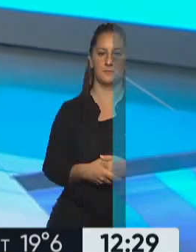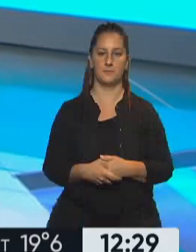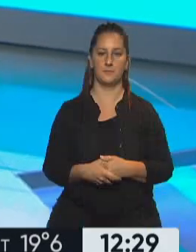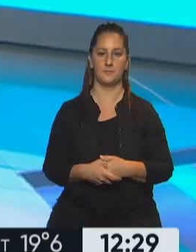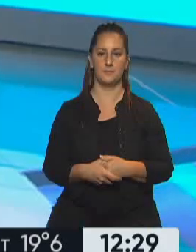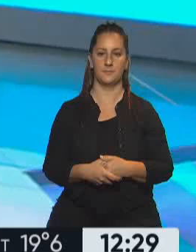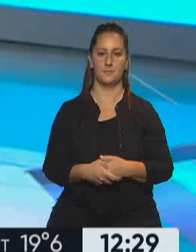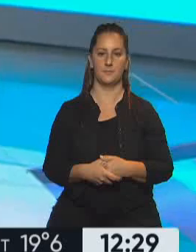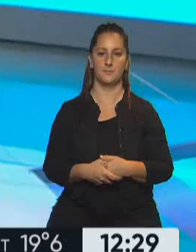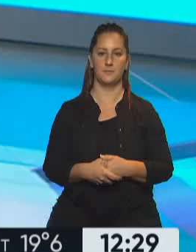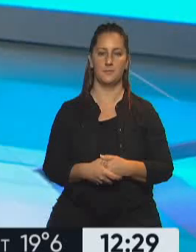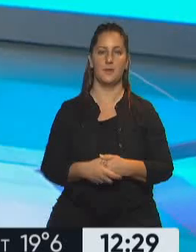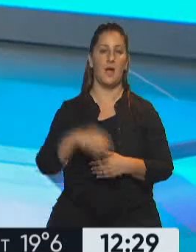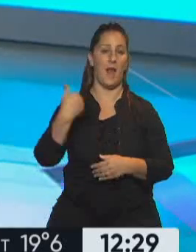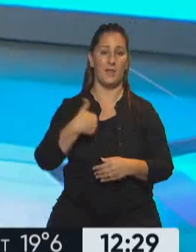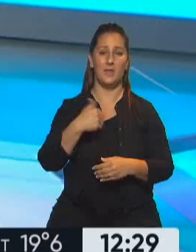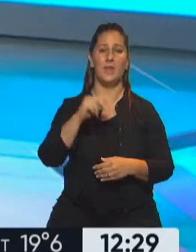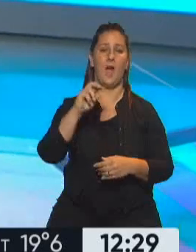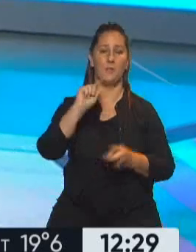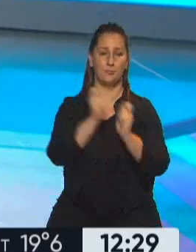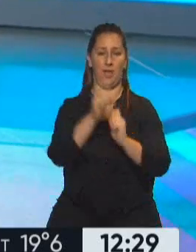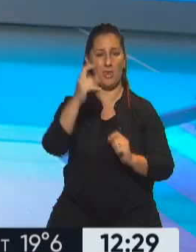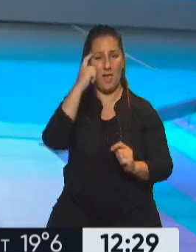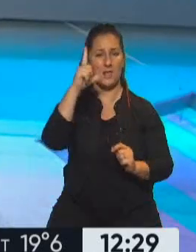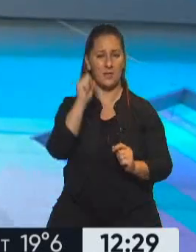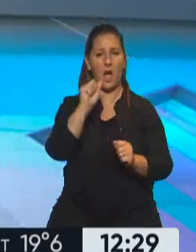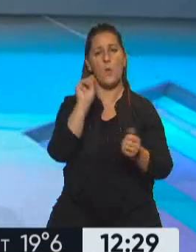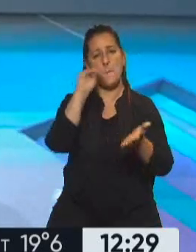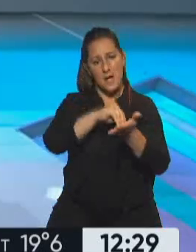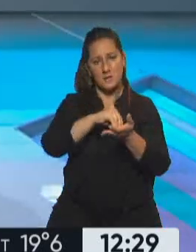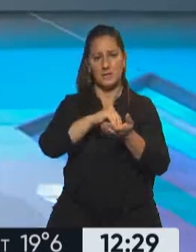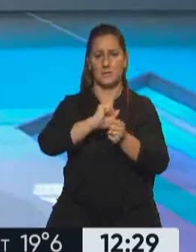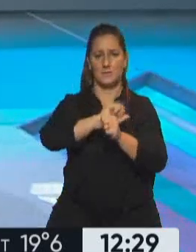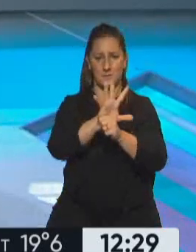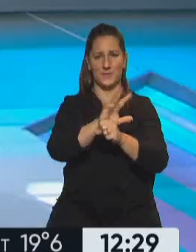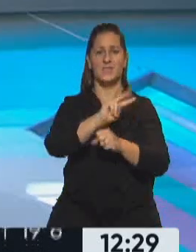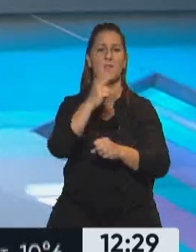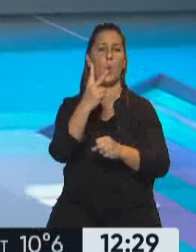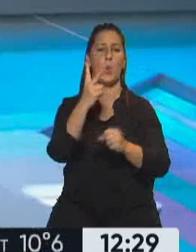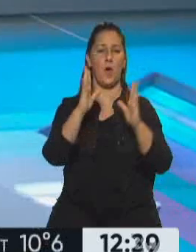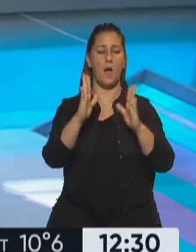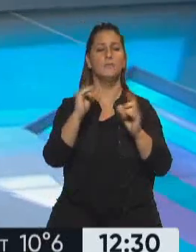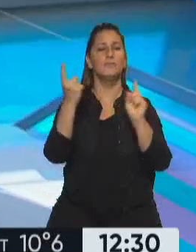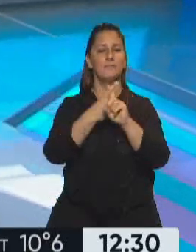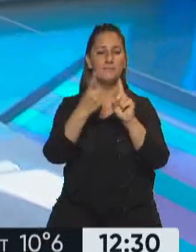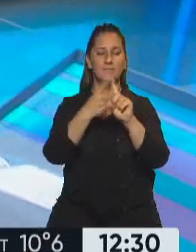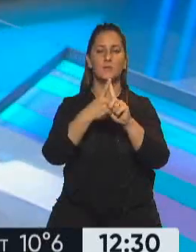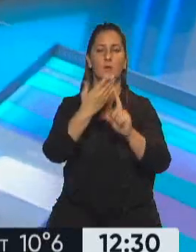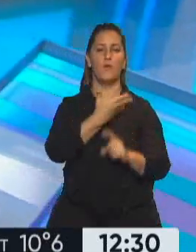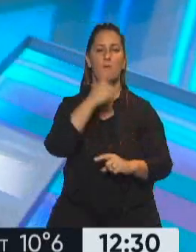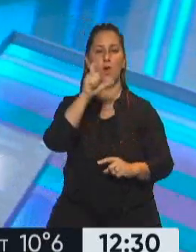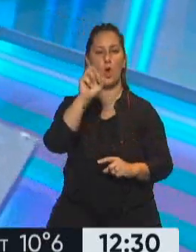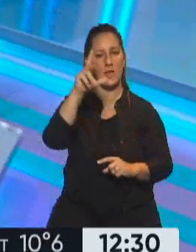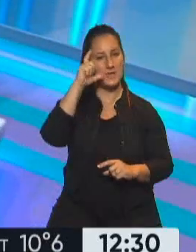Los casos de la variante Delta en la República Argentina, el dato se lo habíamos adelantado. Ni bien comenzamos esta segunda edición de Noticias, ya mismo el contacto con Florencia